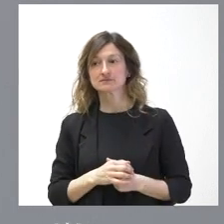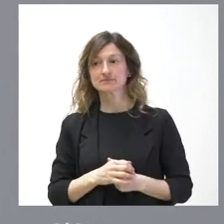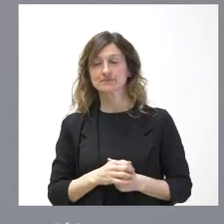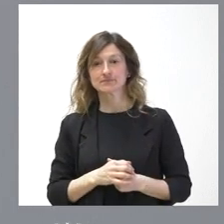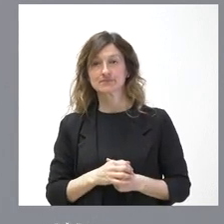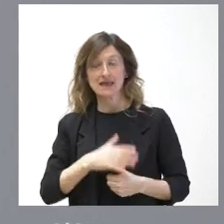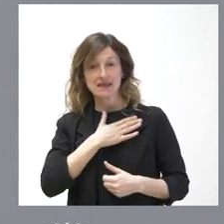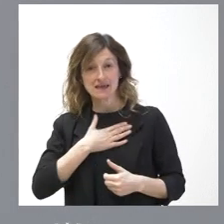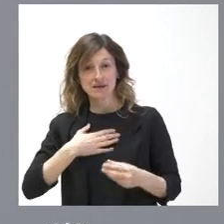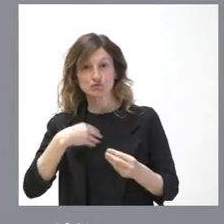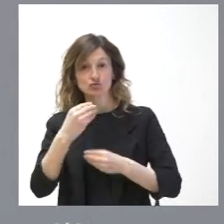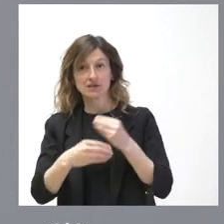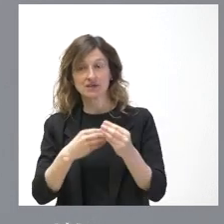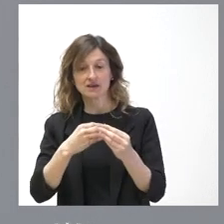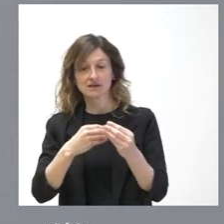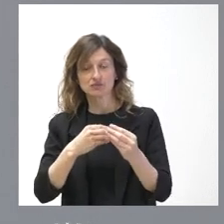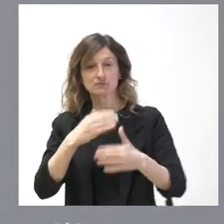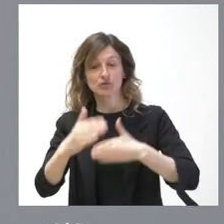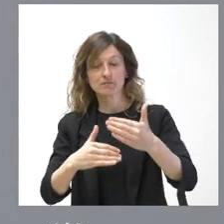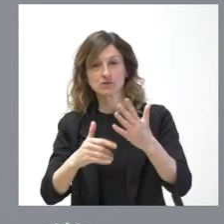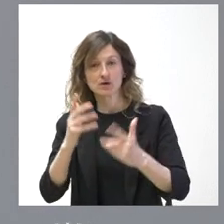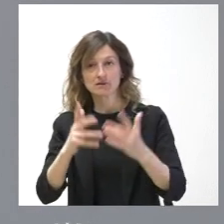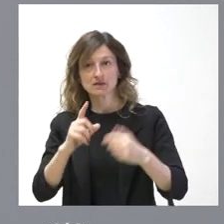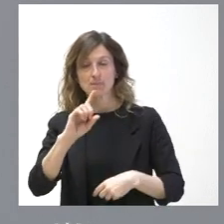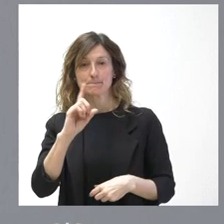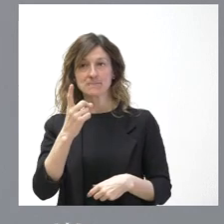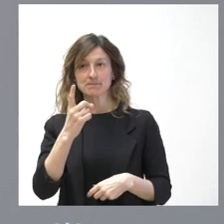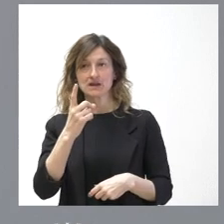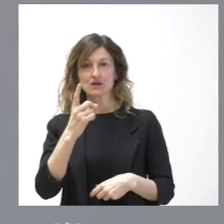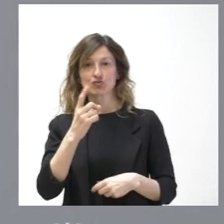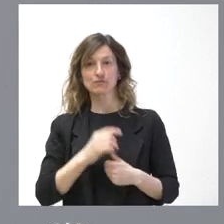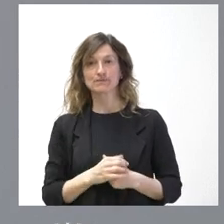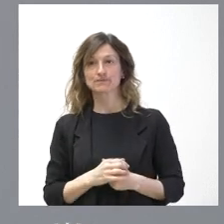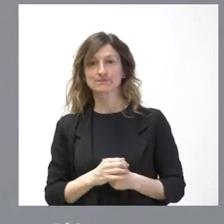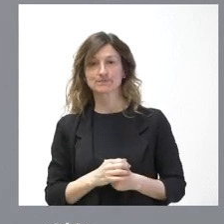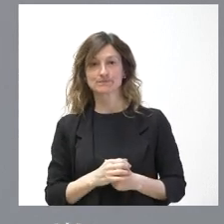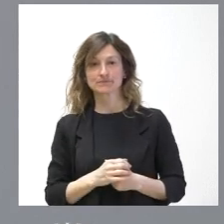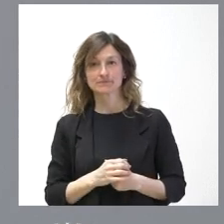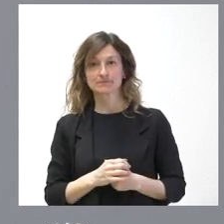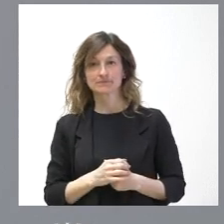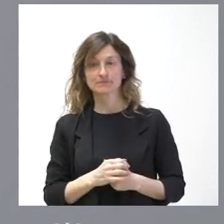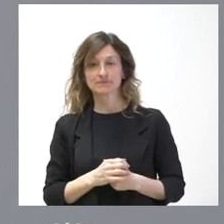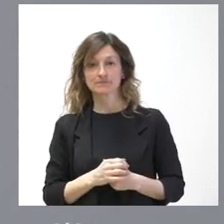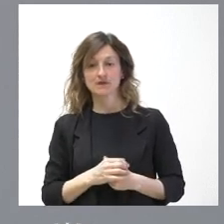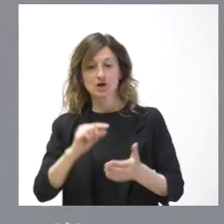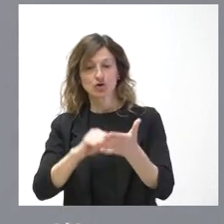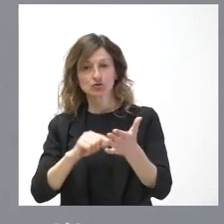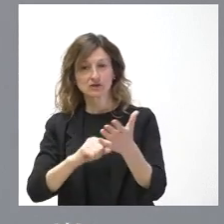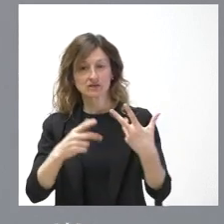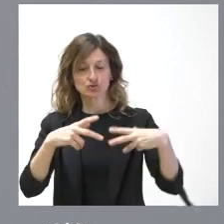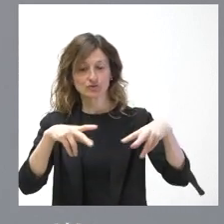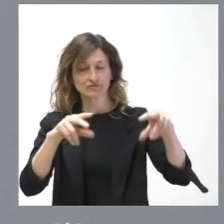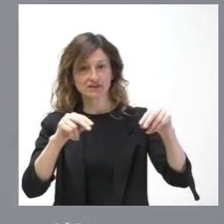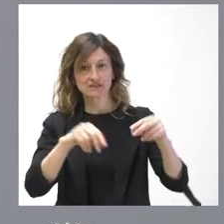y el procedimiento administrativo nos va obligar, en este caso, primero, a terminar ese contrato, segundo,